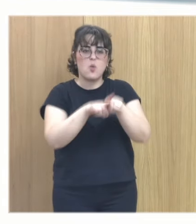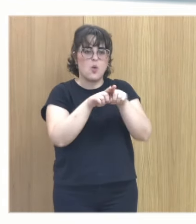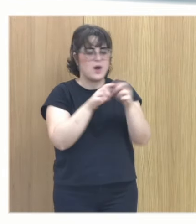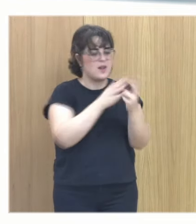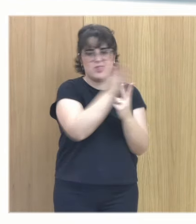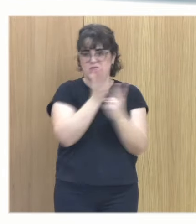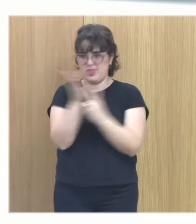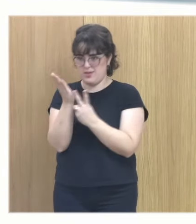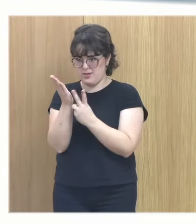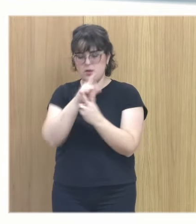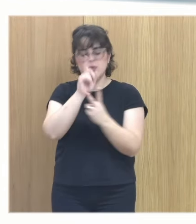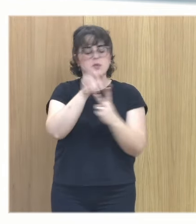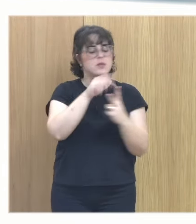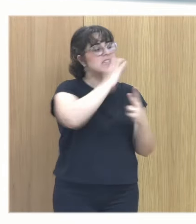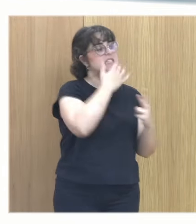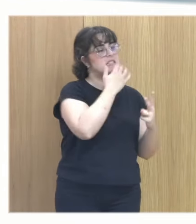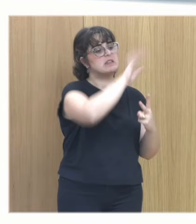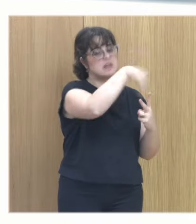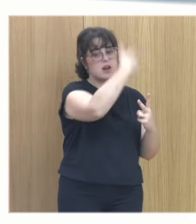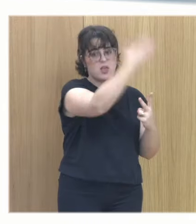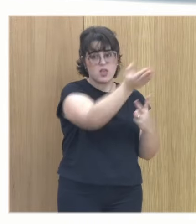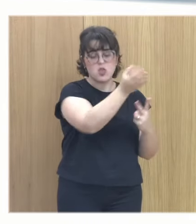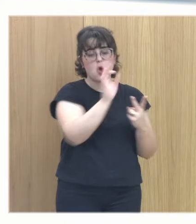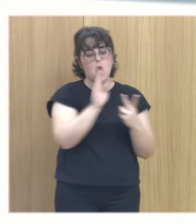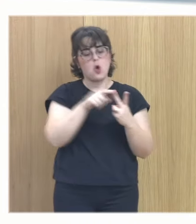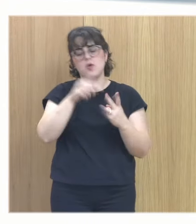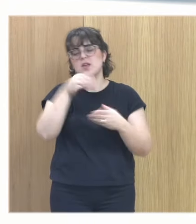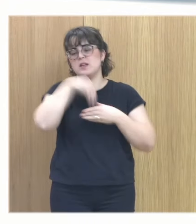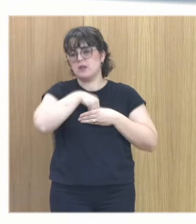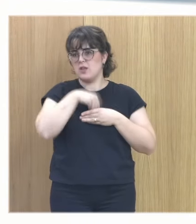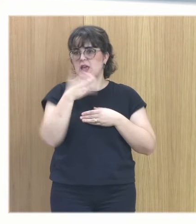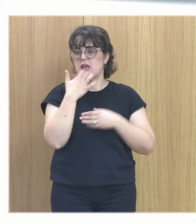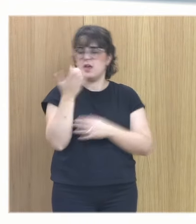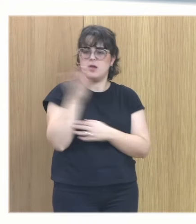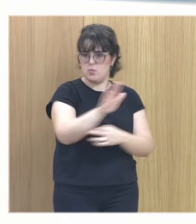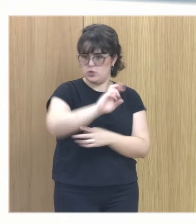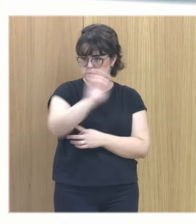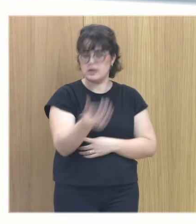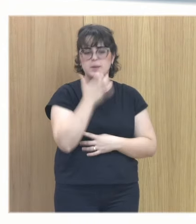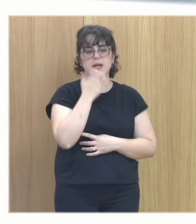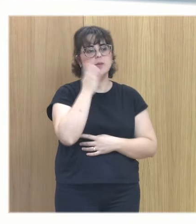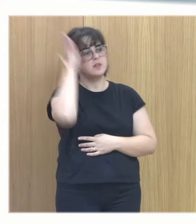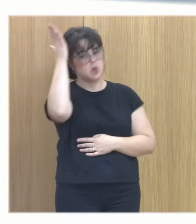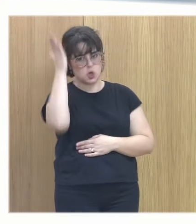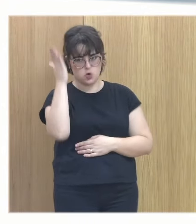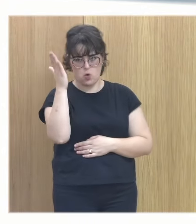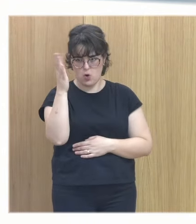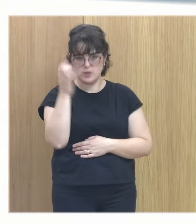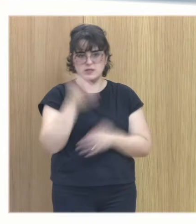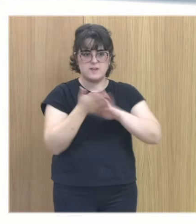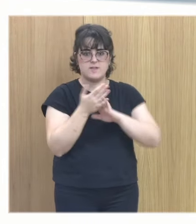extremos en externalización e internalización y hoy os he puesto varios ejemplos el sueño externalizar que es el